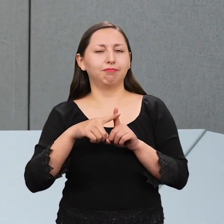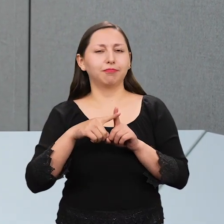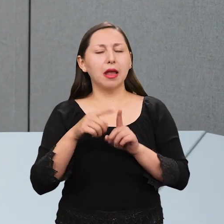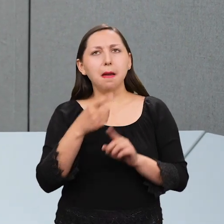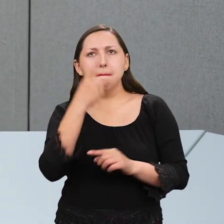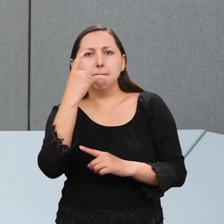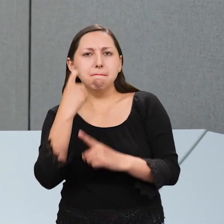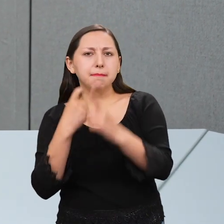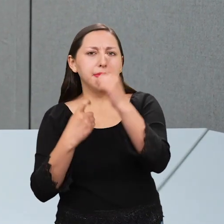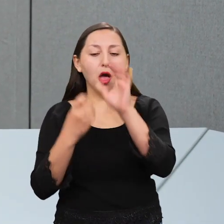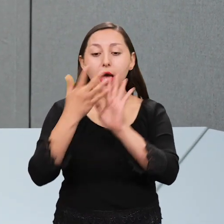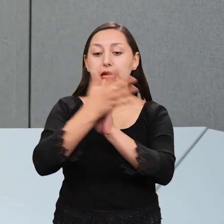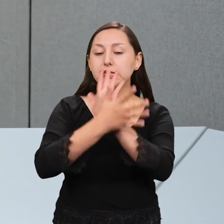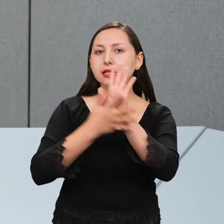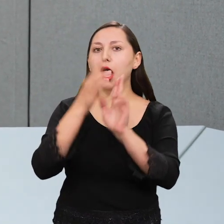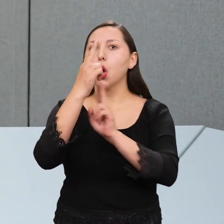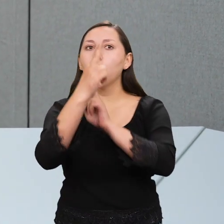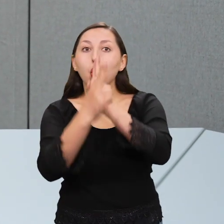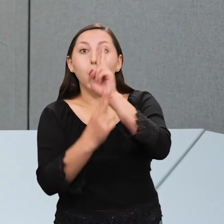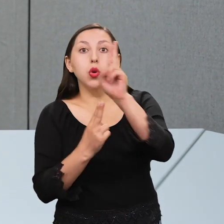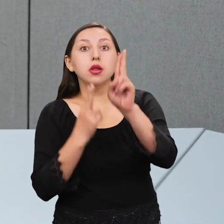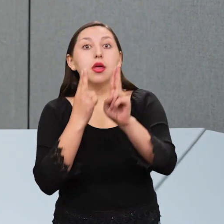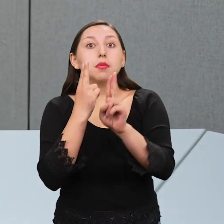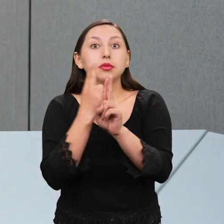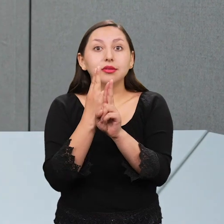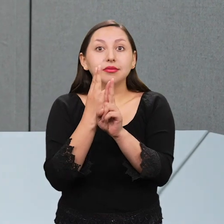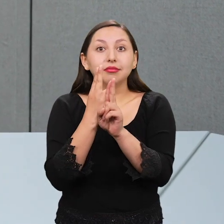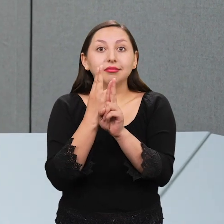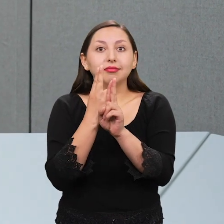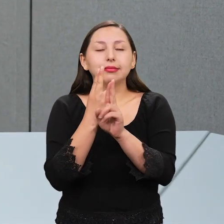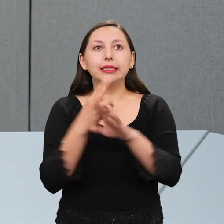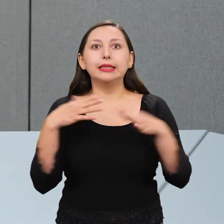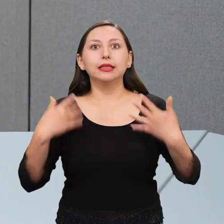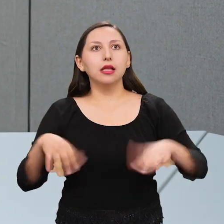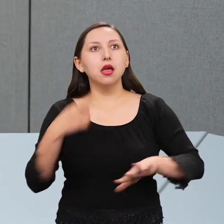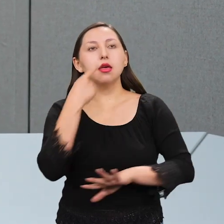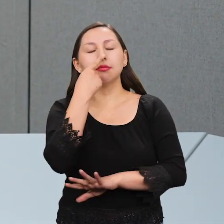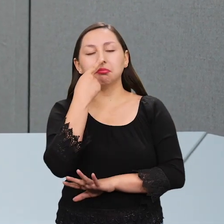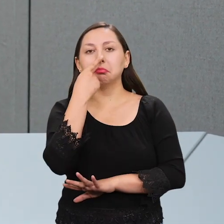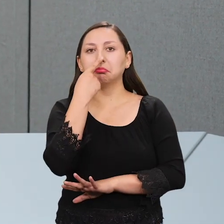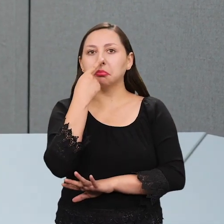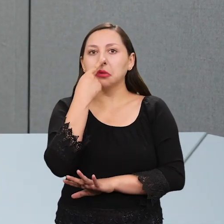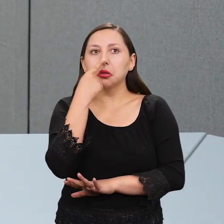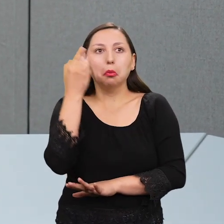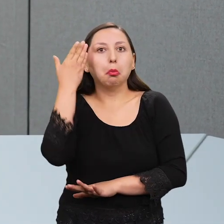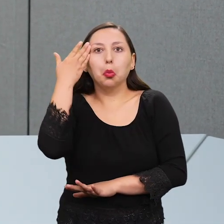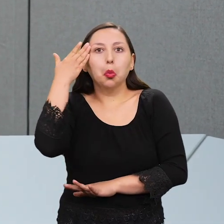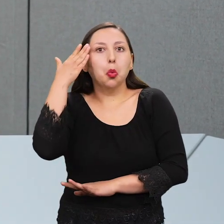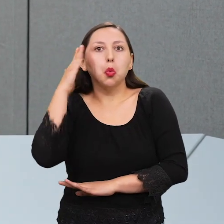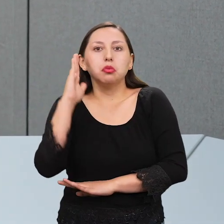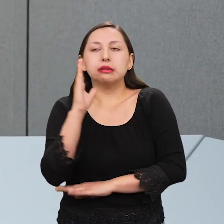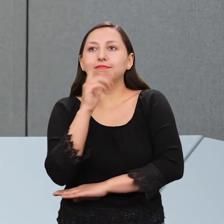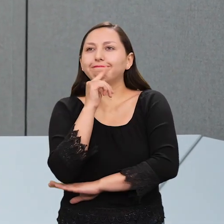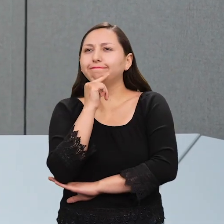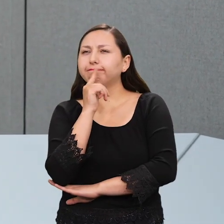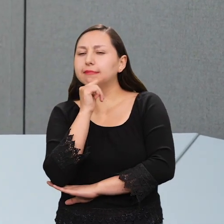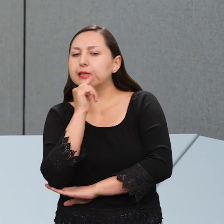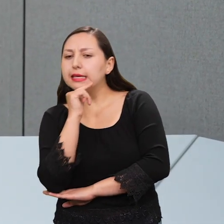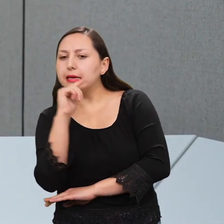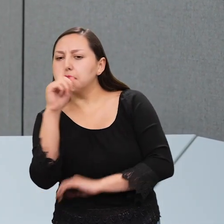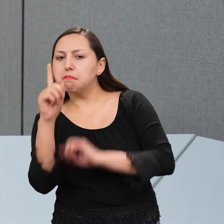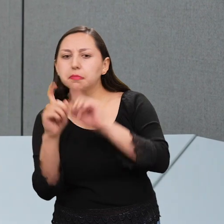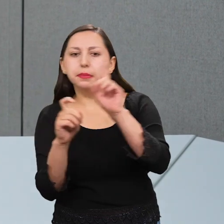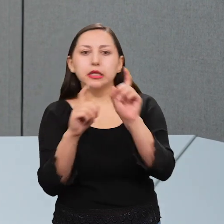lengua de señas es la misma en todo el mundo? ¡Ah! ¡Qué interesante pregunta! ¿Ahora qué hago?